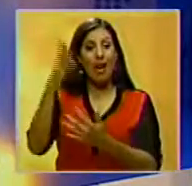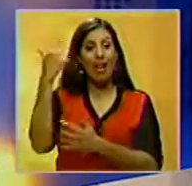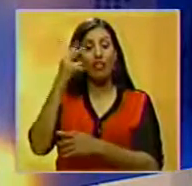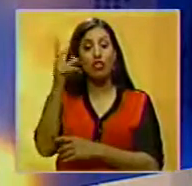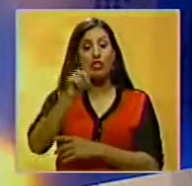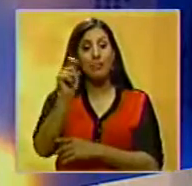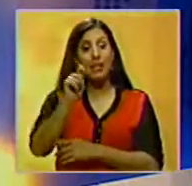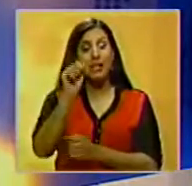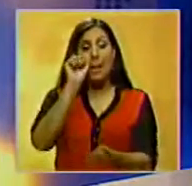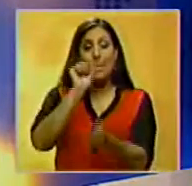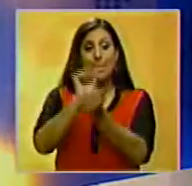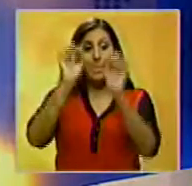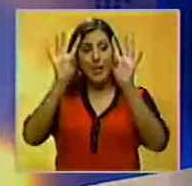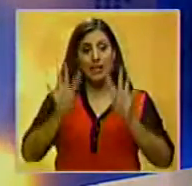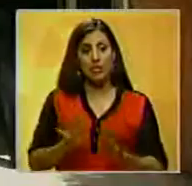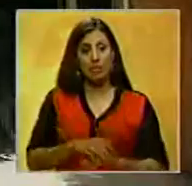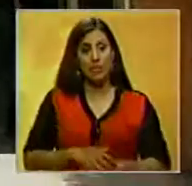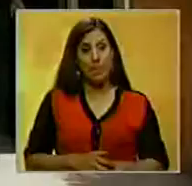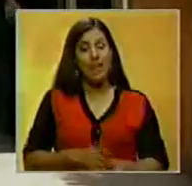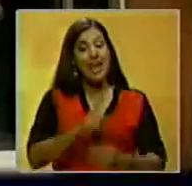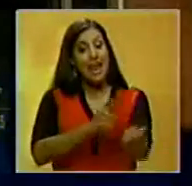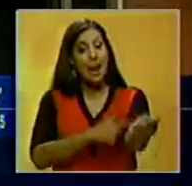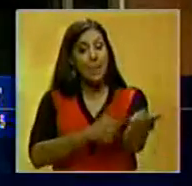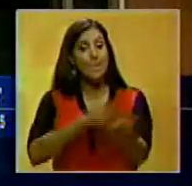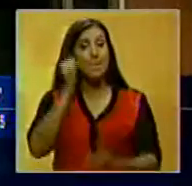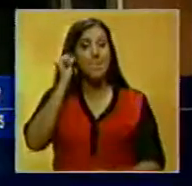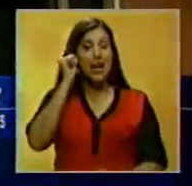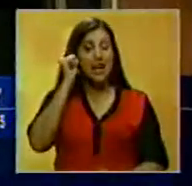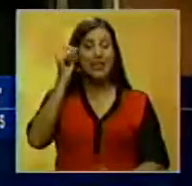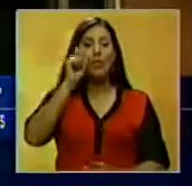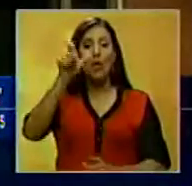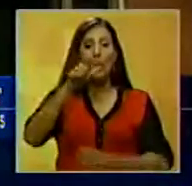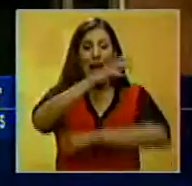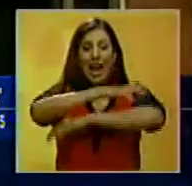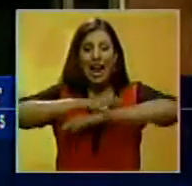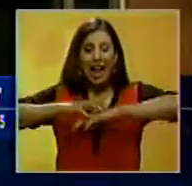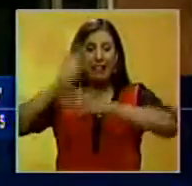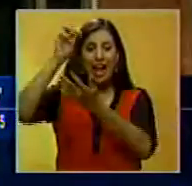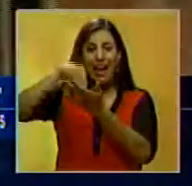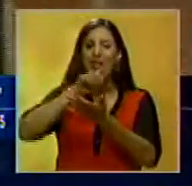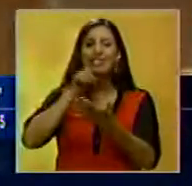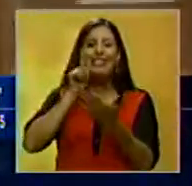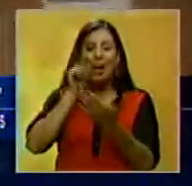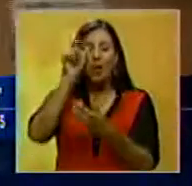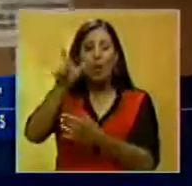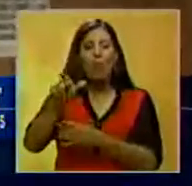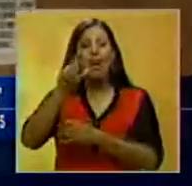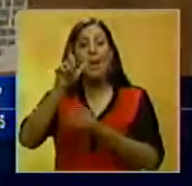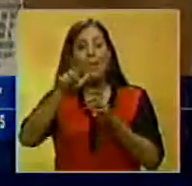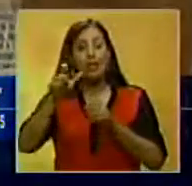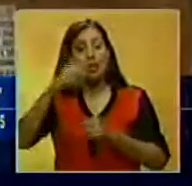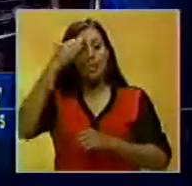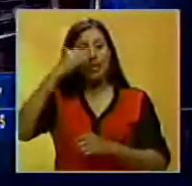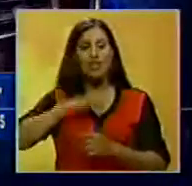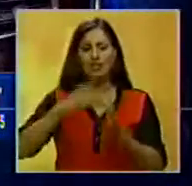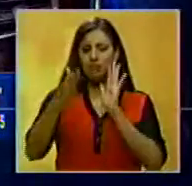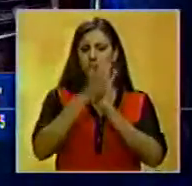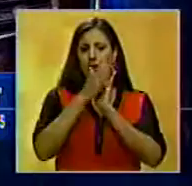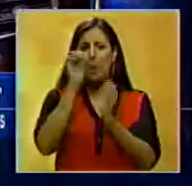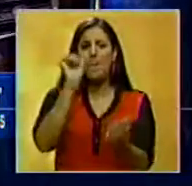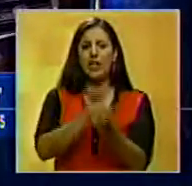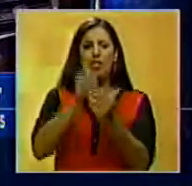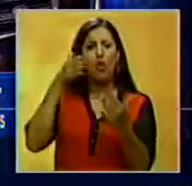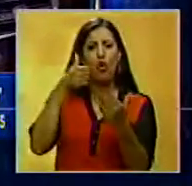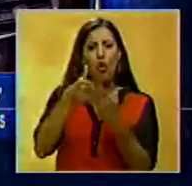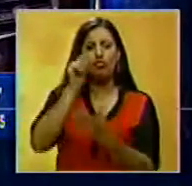hace dos meses privado de libertad. La hermana del gato de Aragua, Lilibet Tirado, denunció que los efectivos tenían una orden de captura en